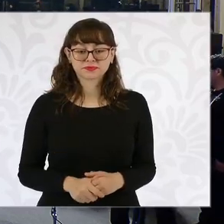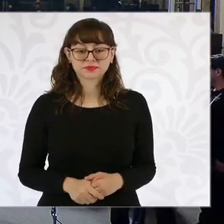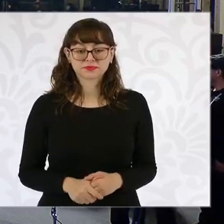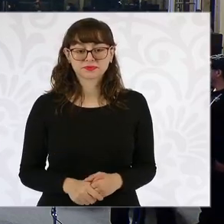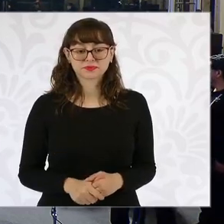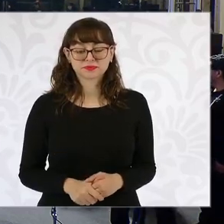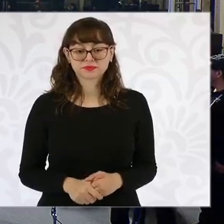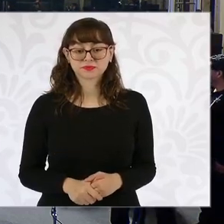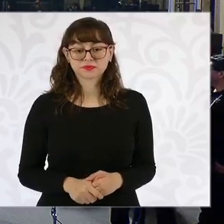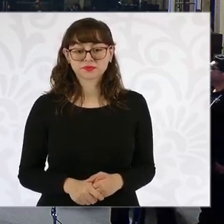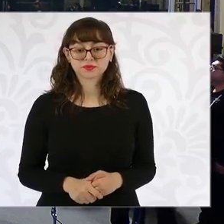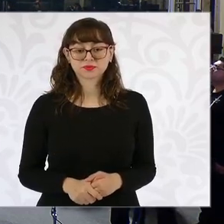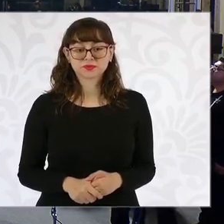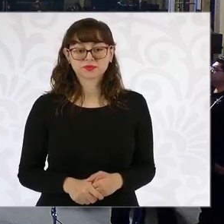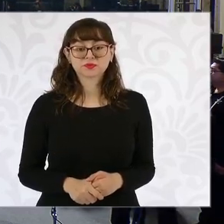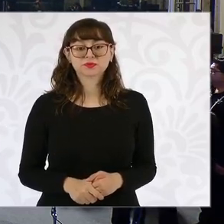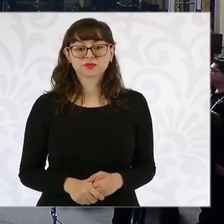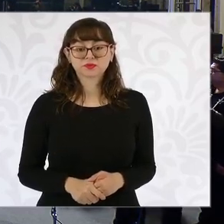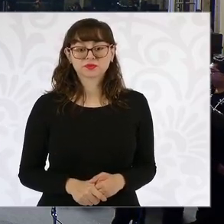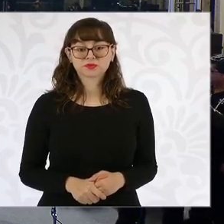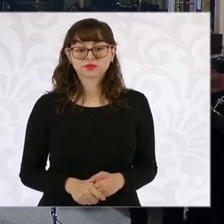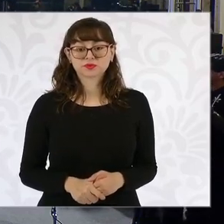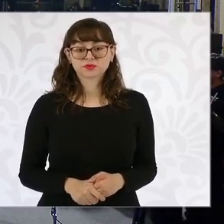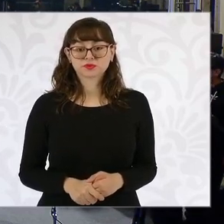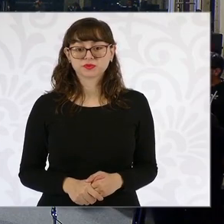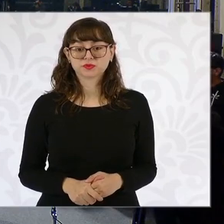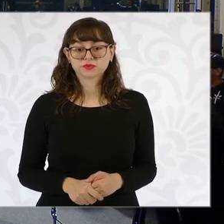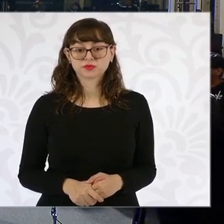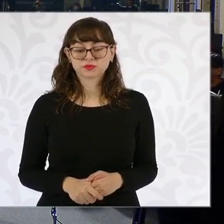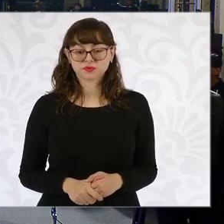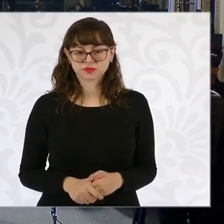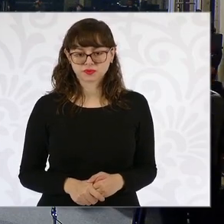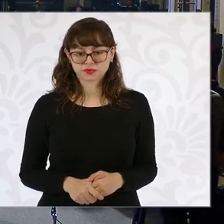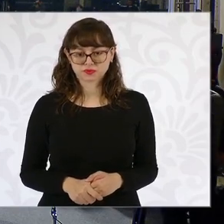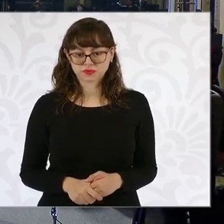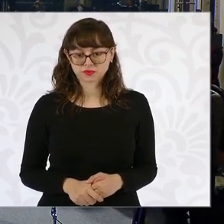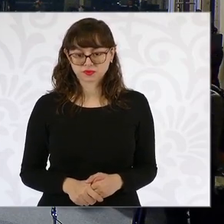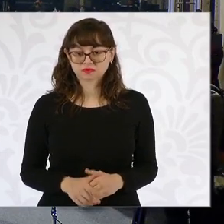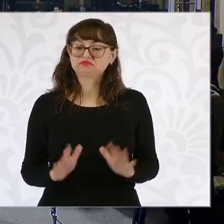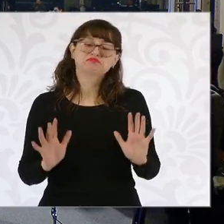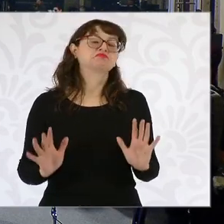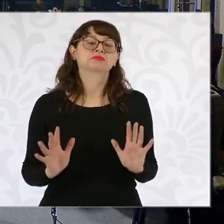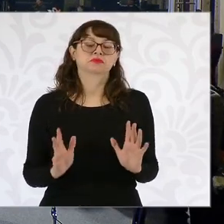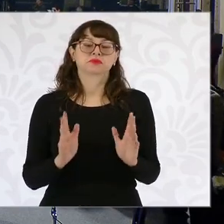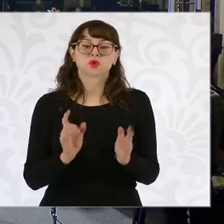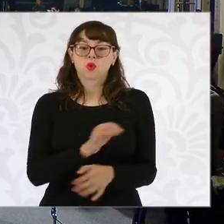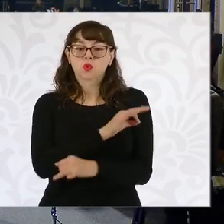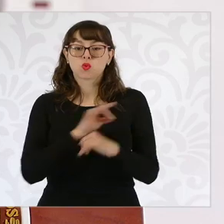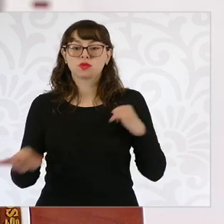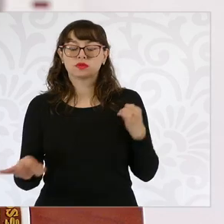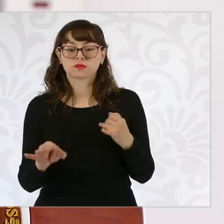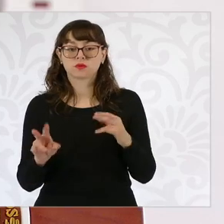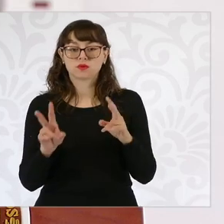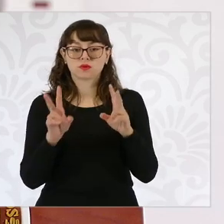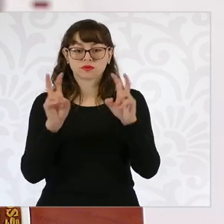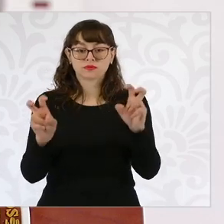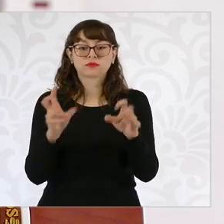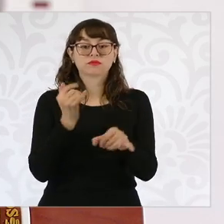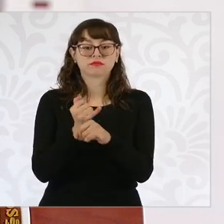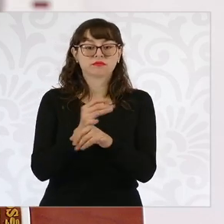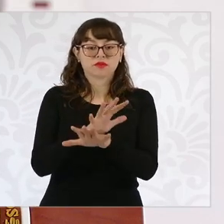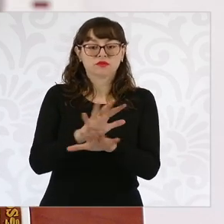Bueno, nada más para cerrar esta información, los